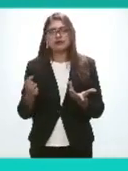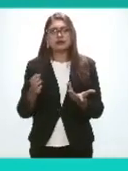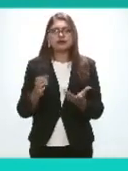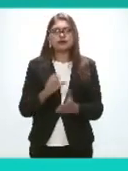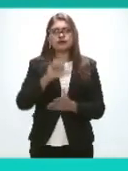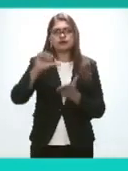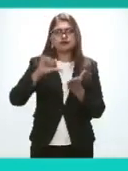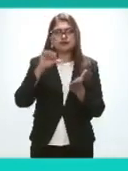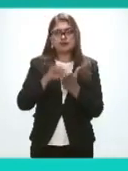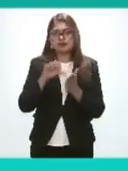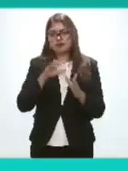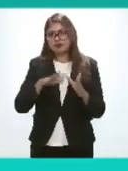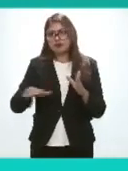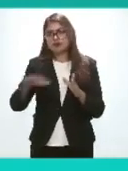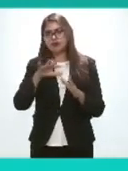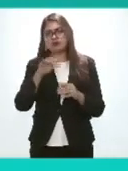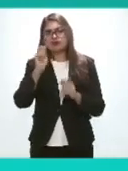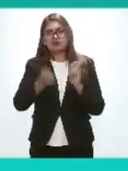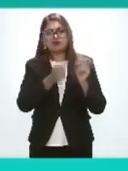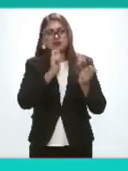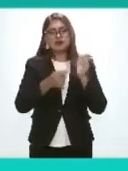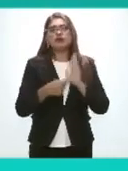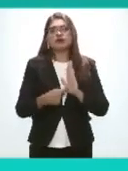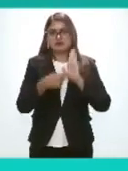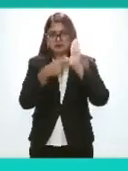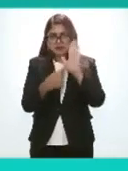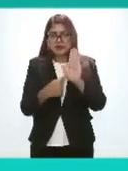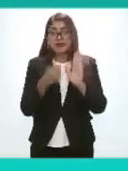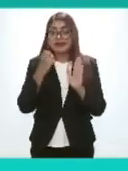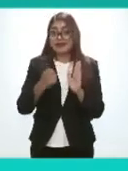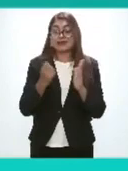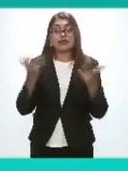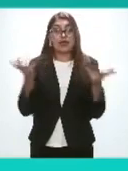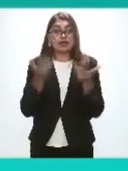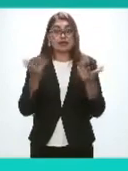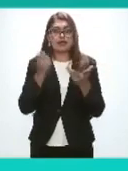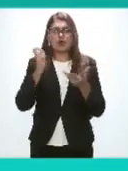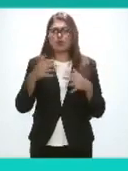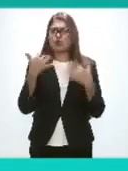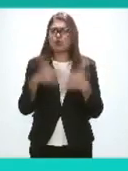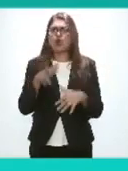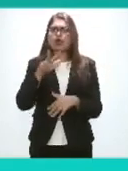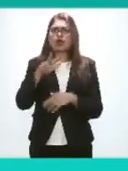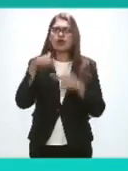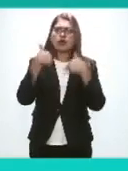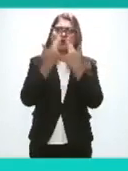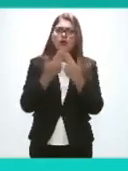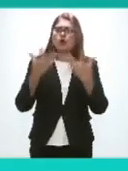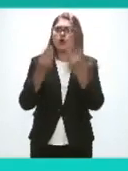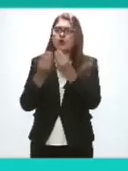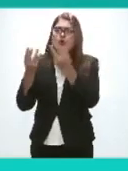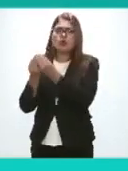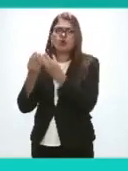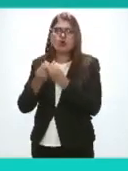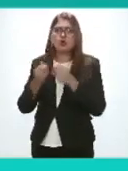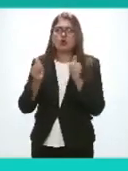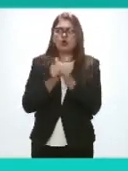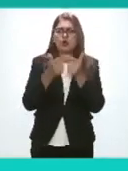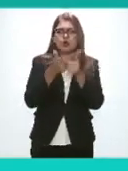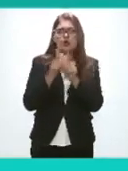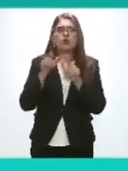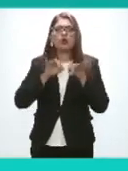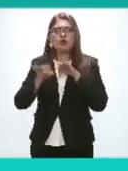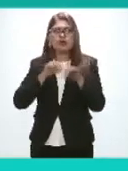política nacional de datos abiertos es producto pues hay que decirlo de 18 reuniones de trabajo de un grupo técnico siete